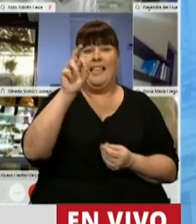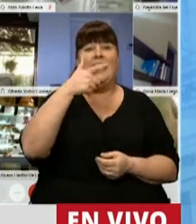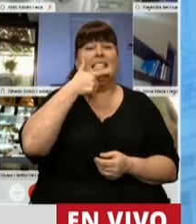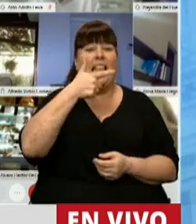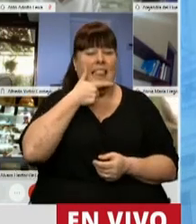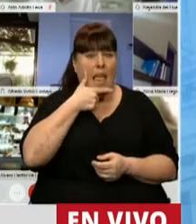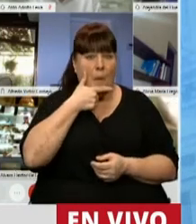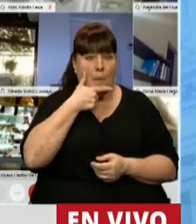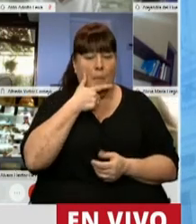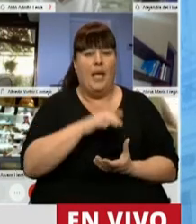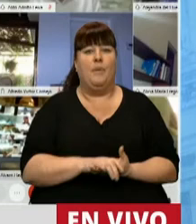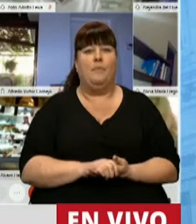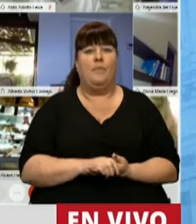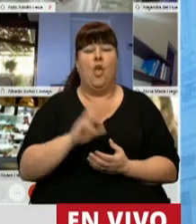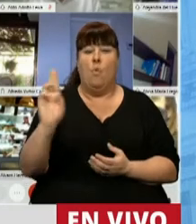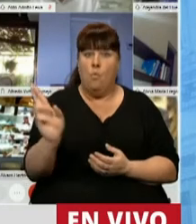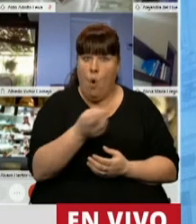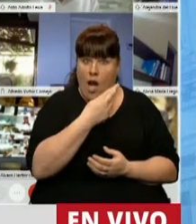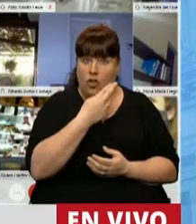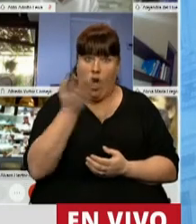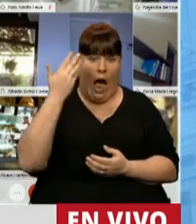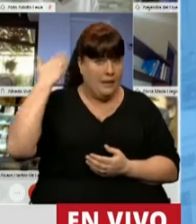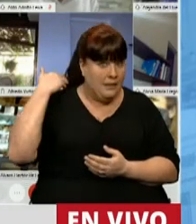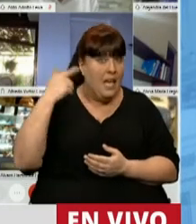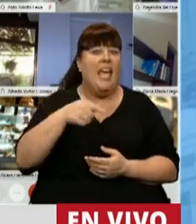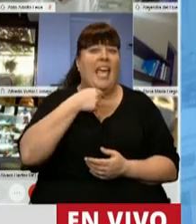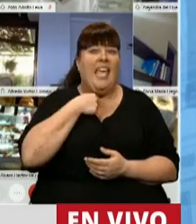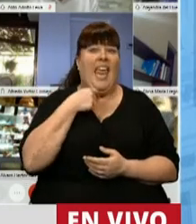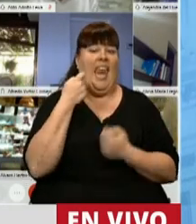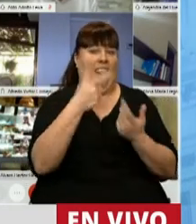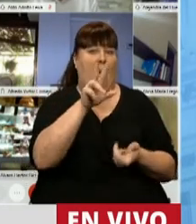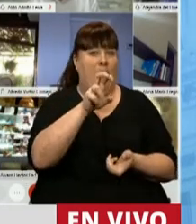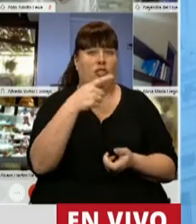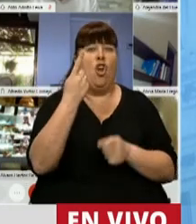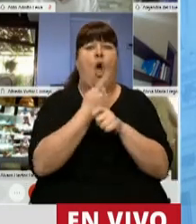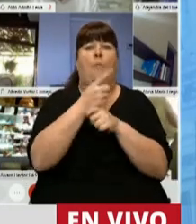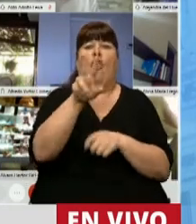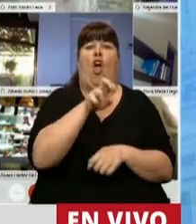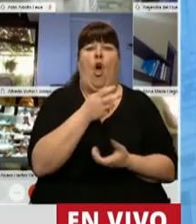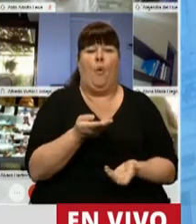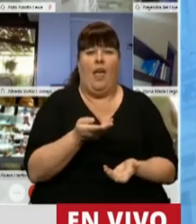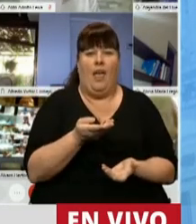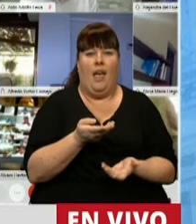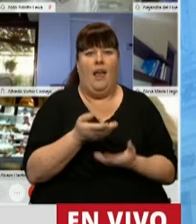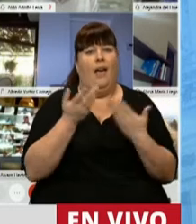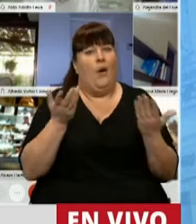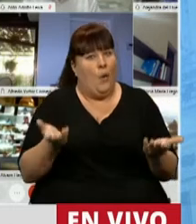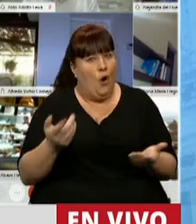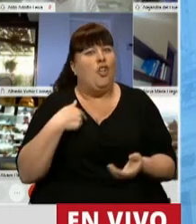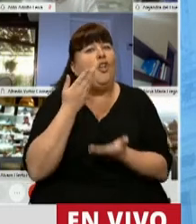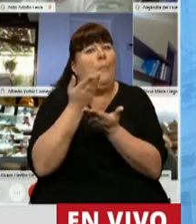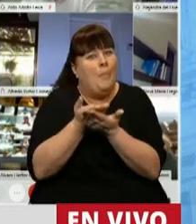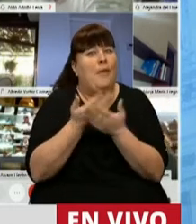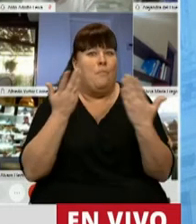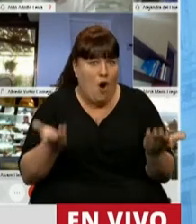de septiembre los que han fallecido y quieren usar este beneficio no lo van a poder hacer. Así que, bueno, yo